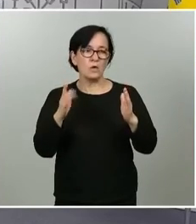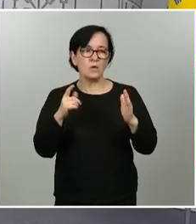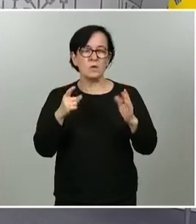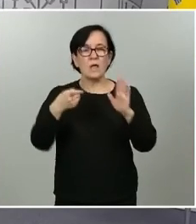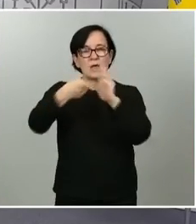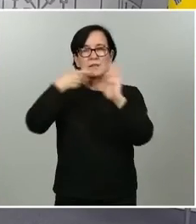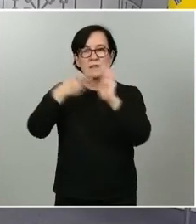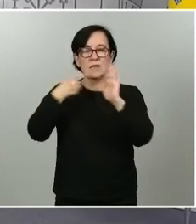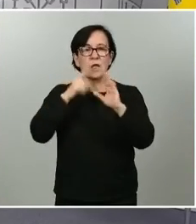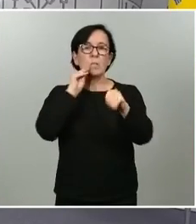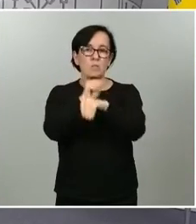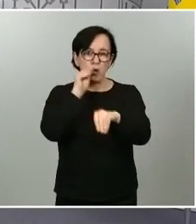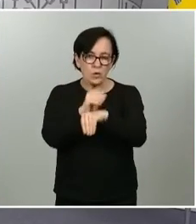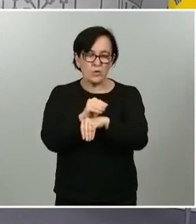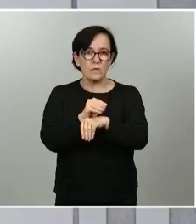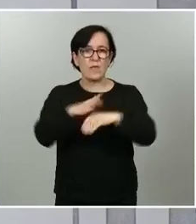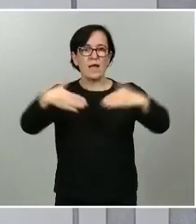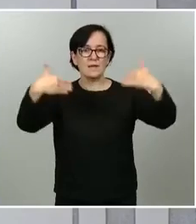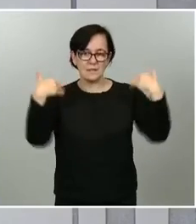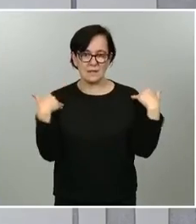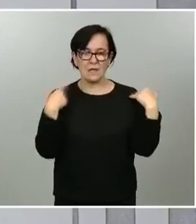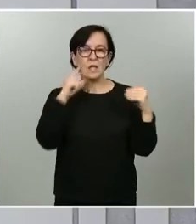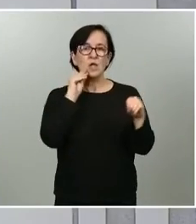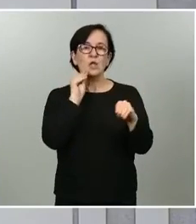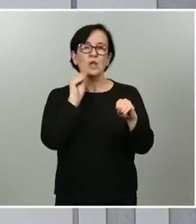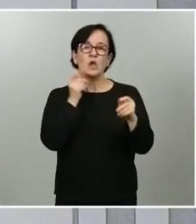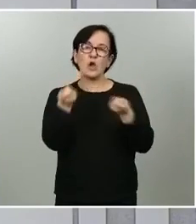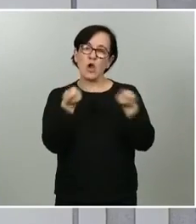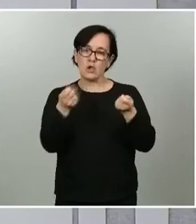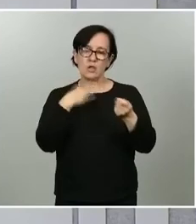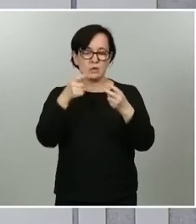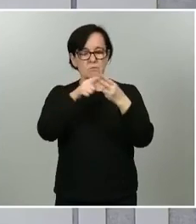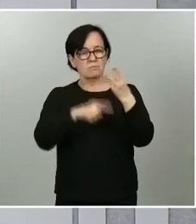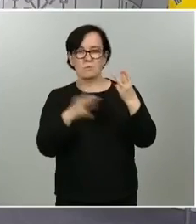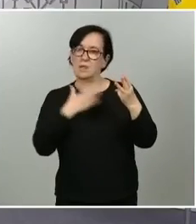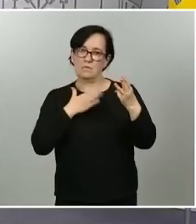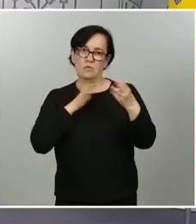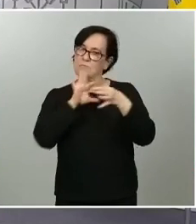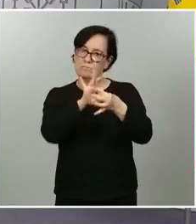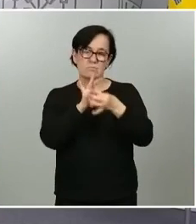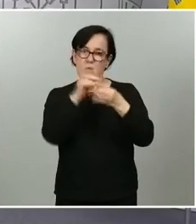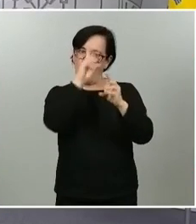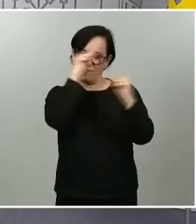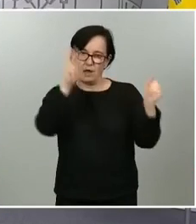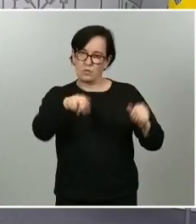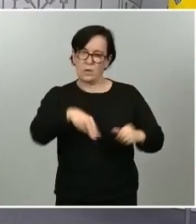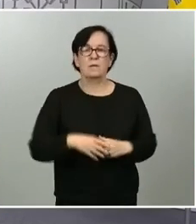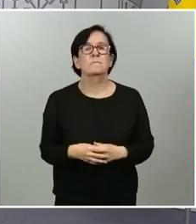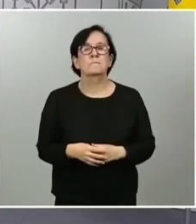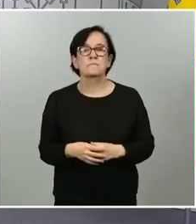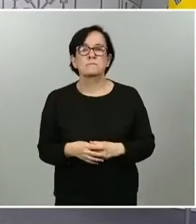prudencia responsabilidad y cautela tienen que ser nuestras señas de identidad muchas gracias desescalada y la